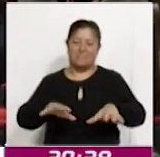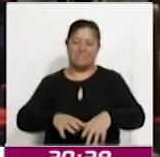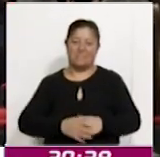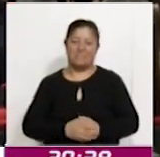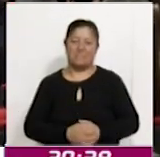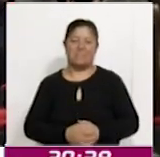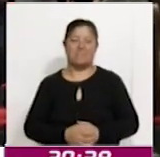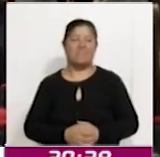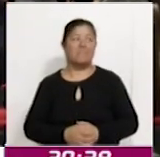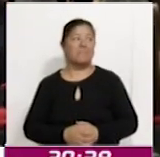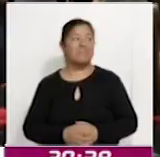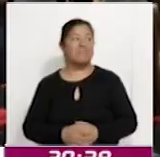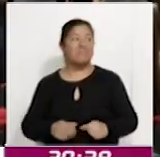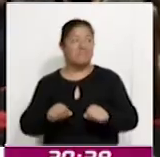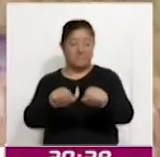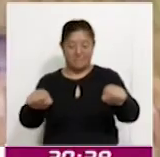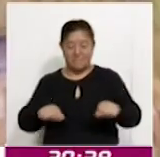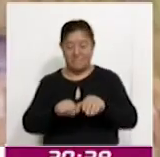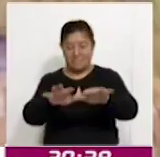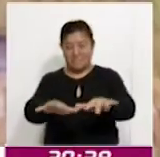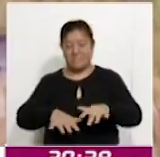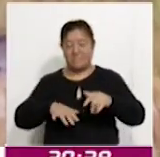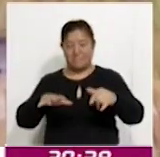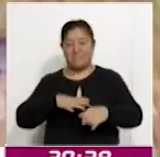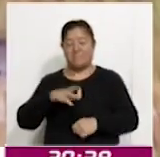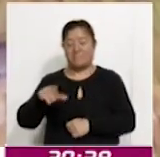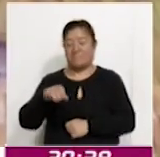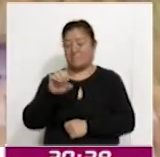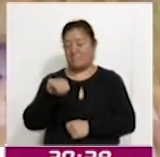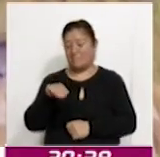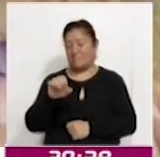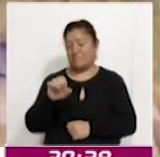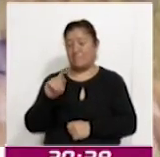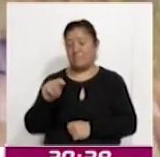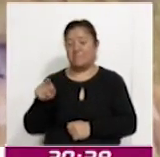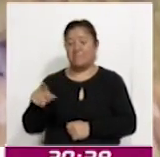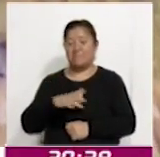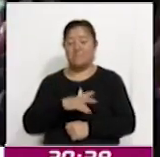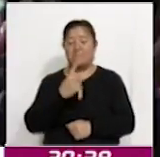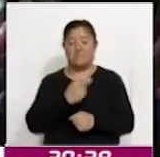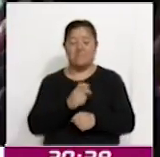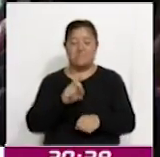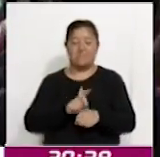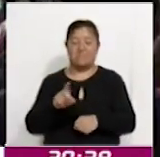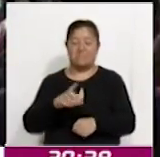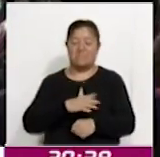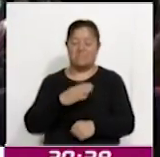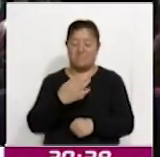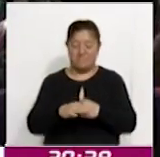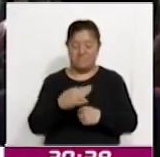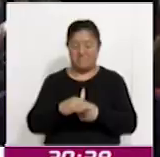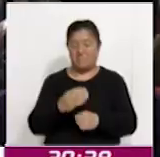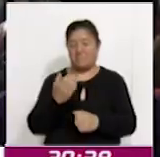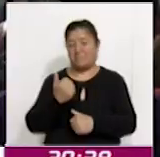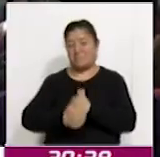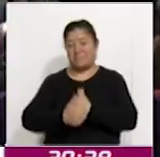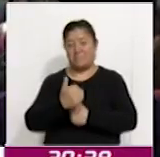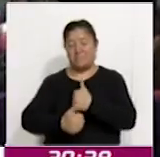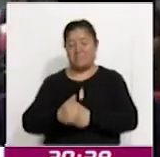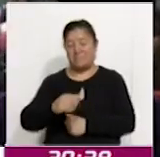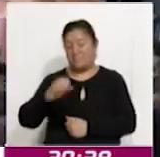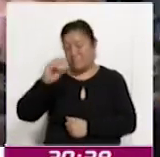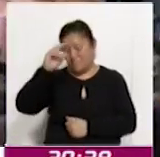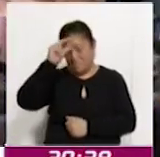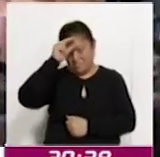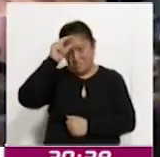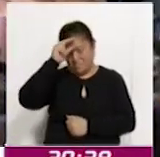En la sala de conciertos Stanislao Mejía Castro de la EMET se desarrolló el segundo día de las semifinales del concurso Talentos COVAT